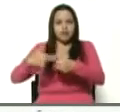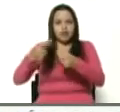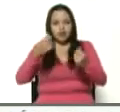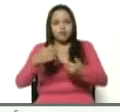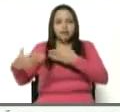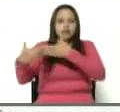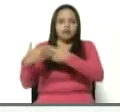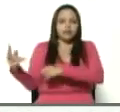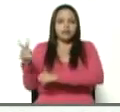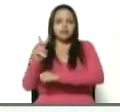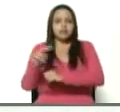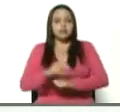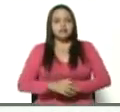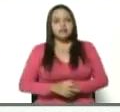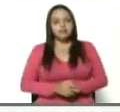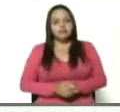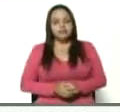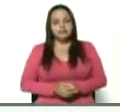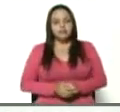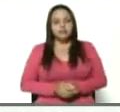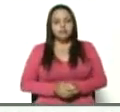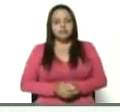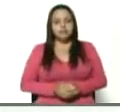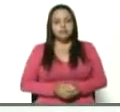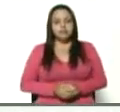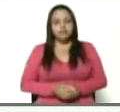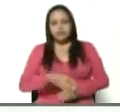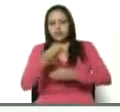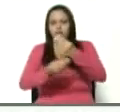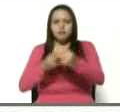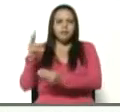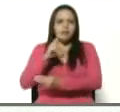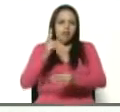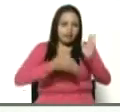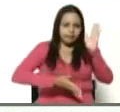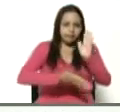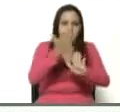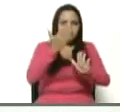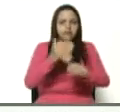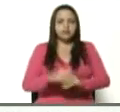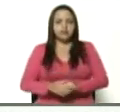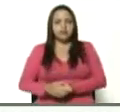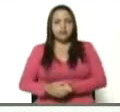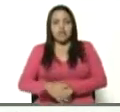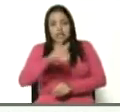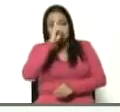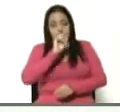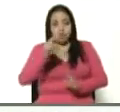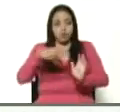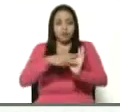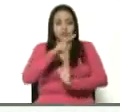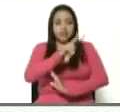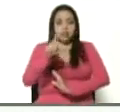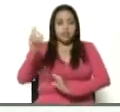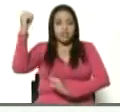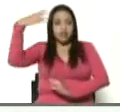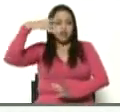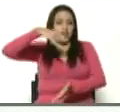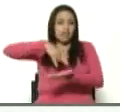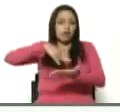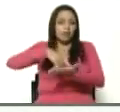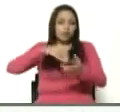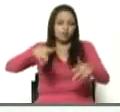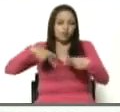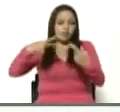Venezuela. Y como Venezuela va saliendo adelante y el año 2021 es el año de la luz de Carabobo y su